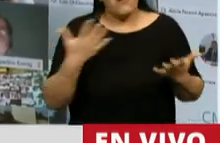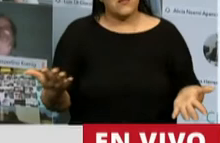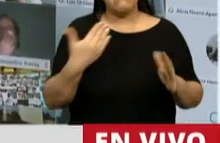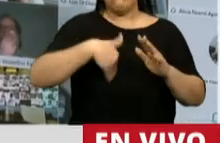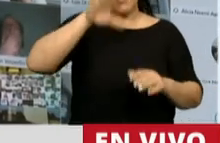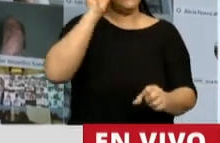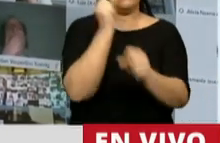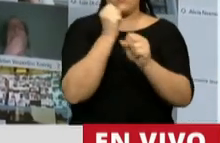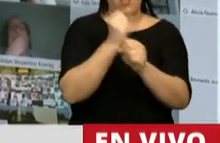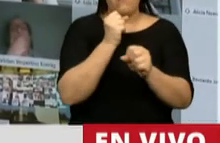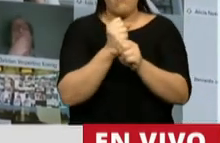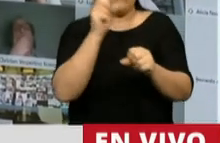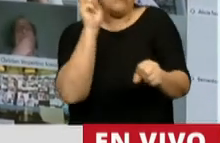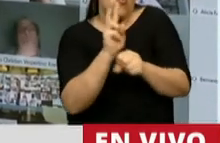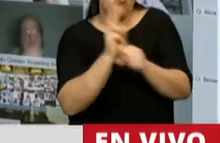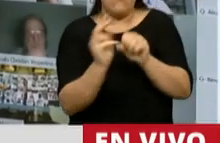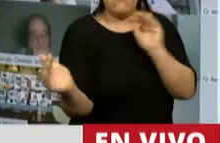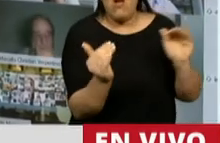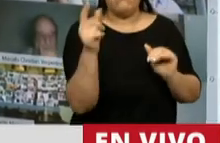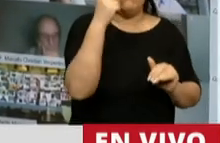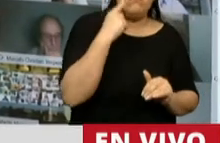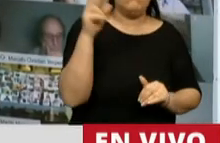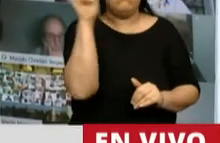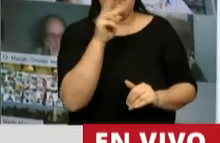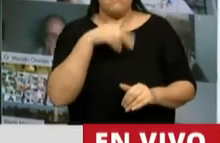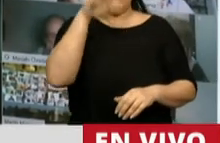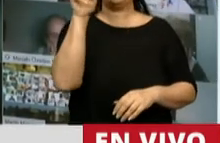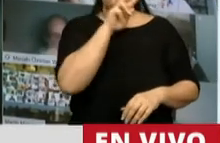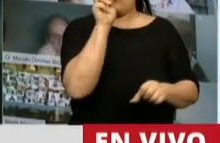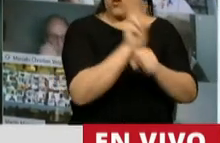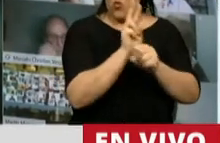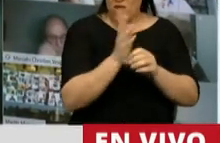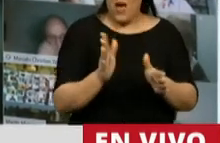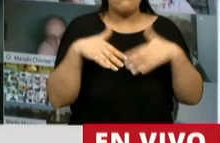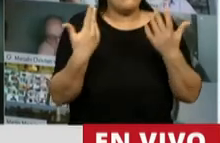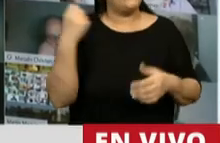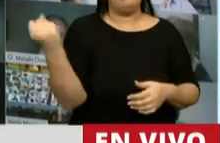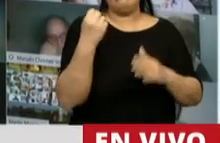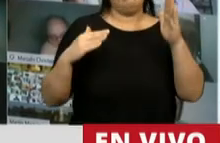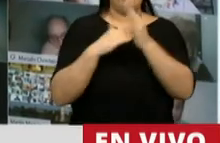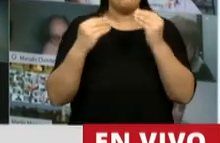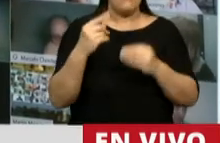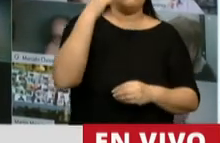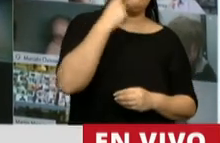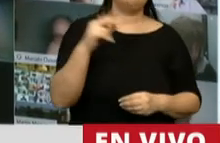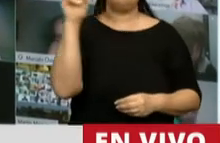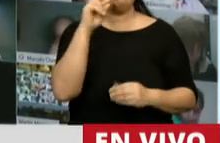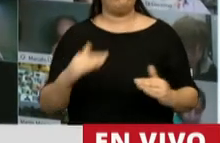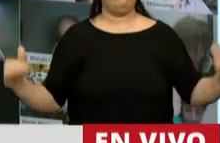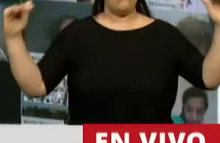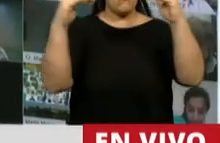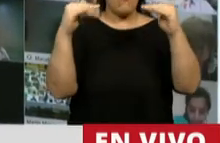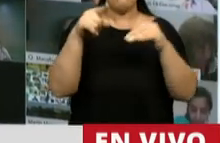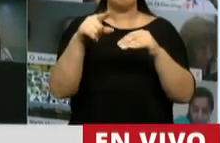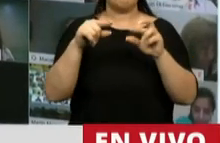recaen mayoritariamente las tareas de cuidado de los niños y niñas. Por eso consideramos que es clave para la equidad de género que el Gobierno tenga una